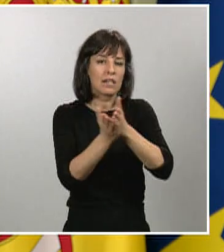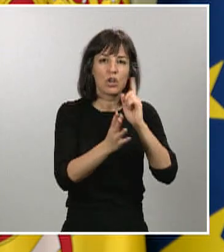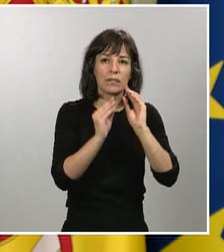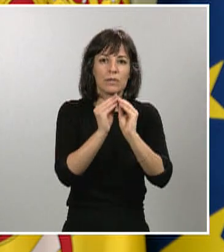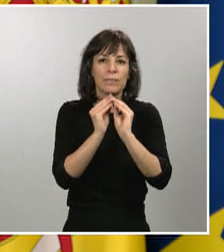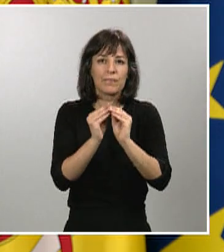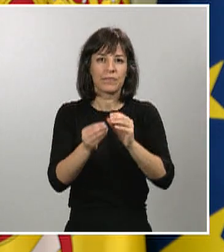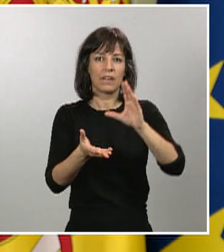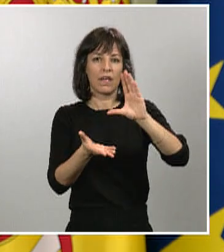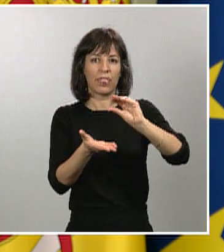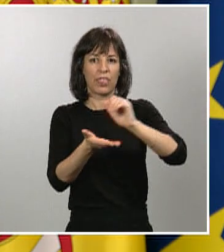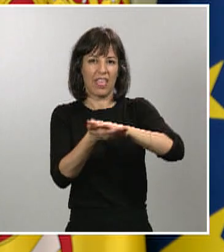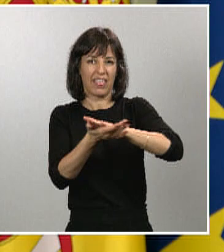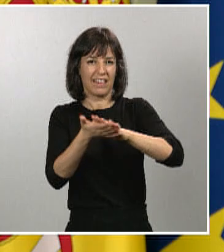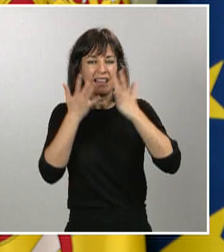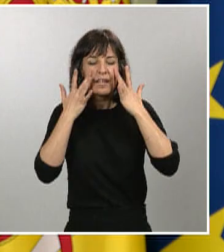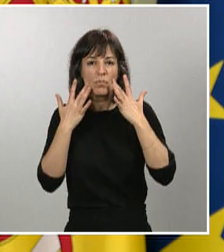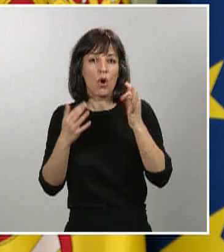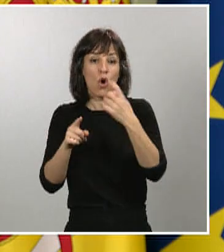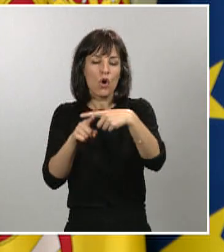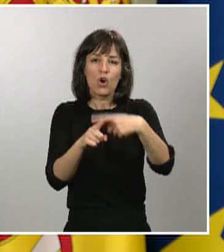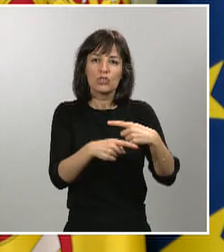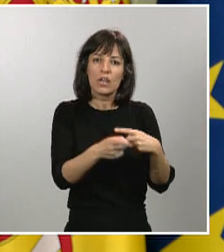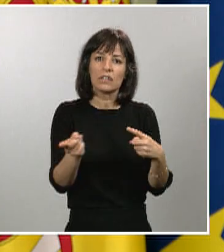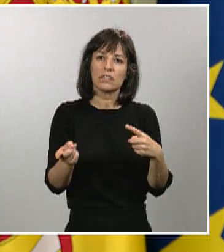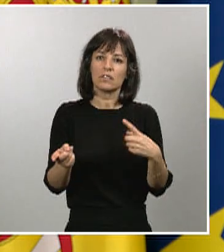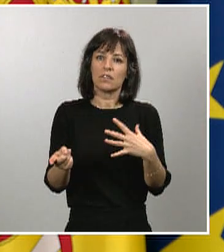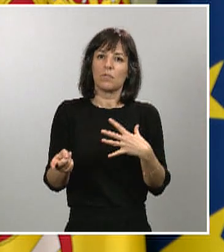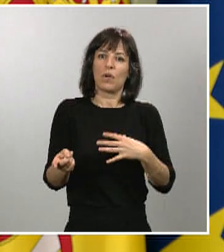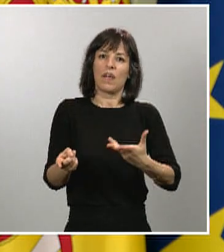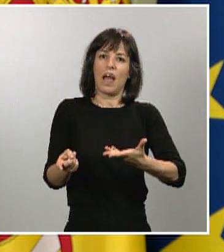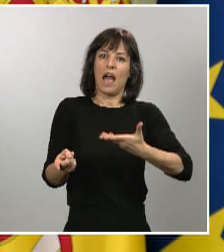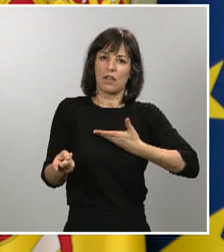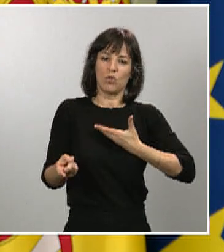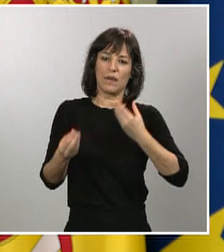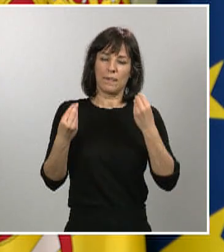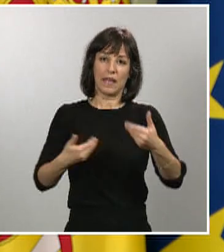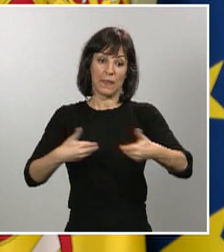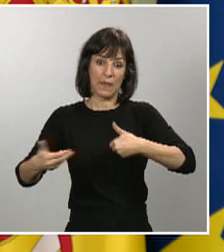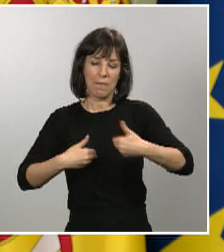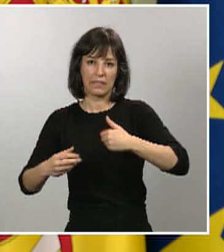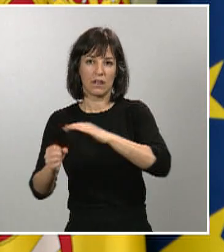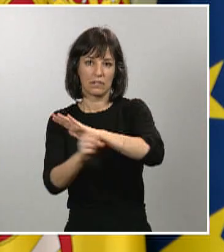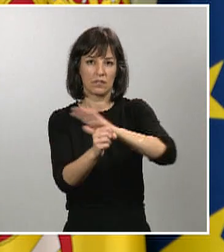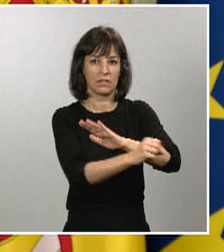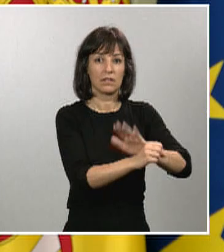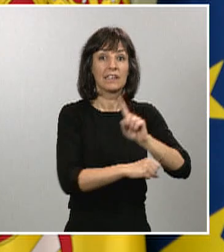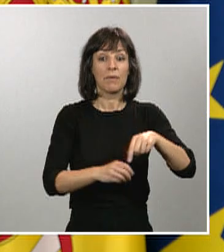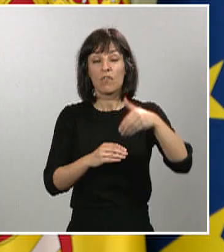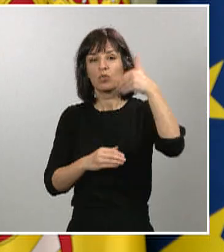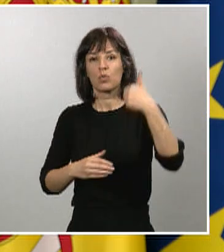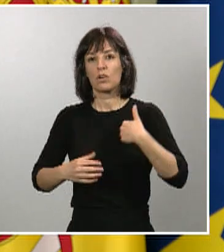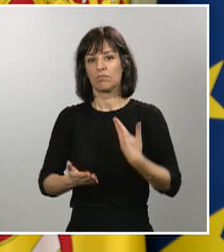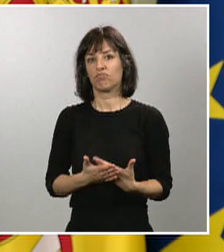de aquellos elementos que contribuyan a responder de forma adecuada a la demanda y al aseguramiento en el futuro para satisfacer las